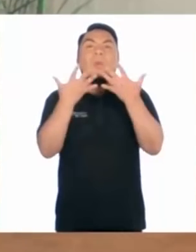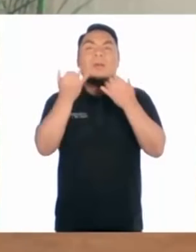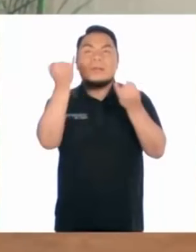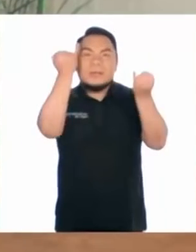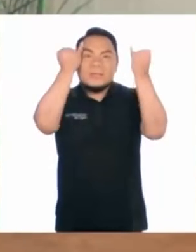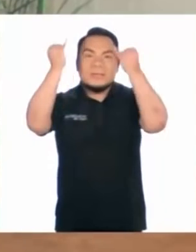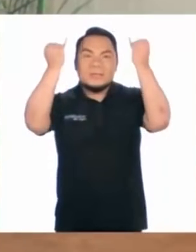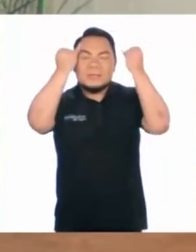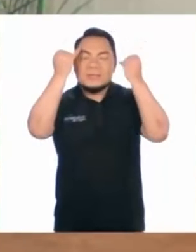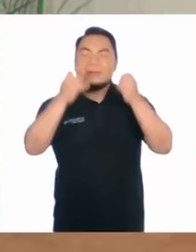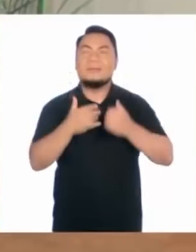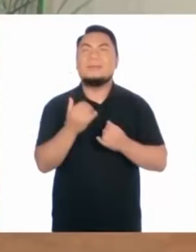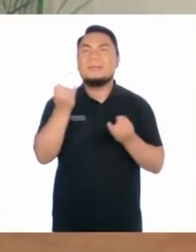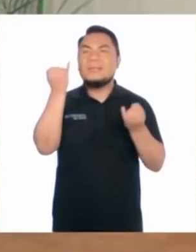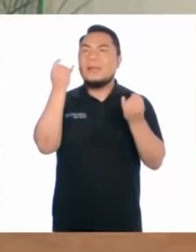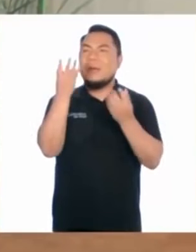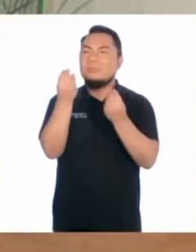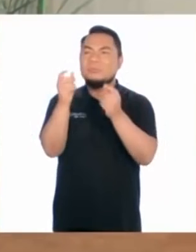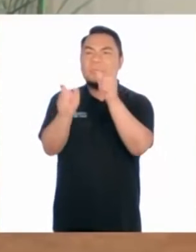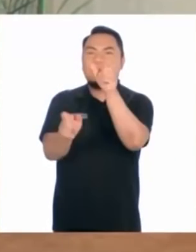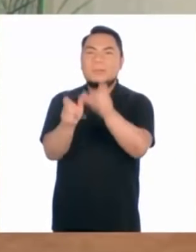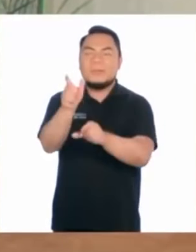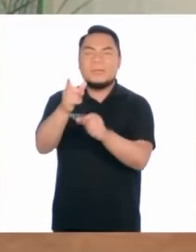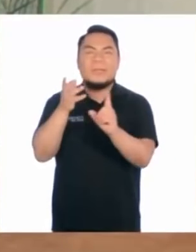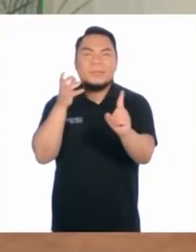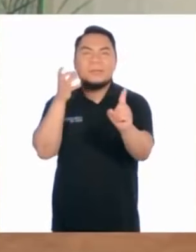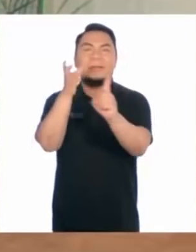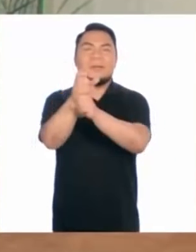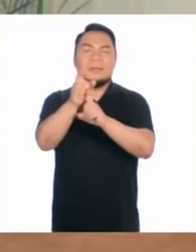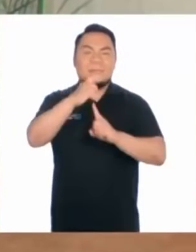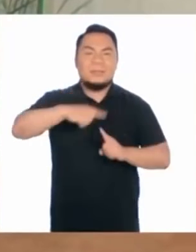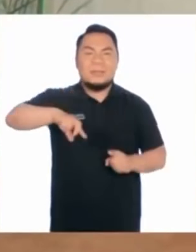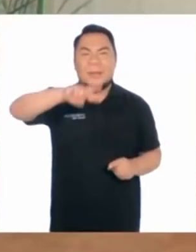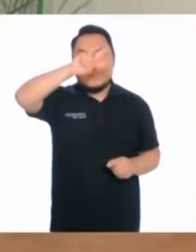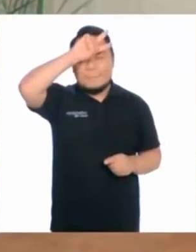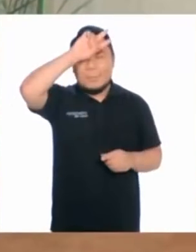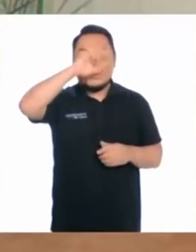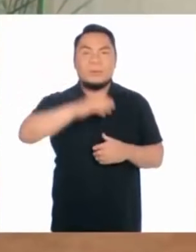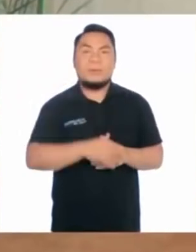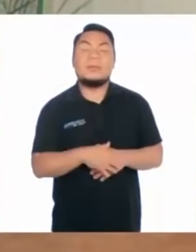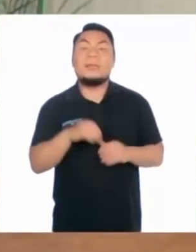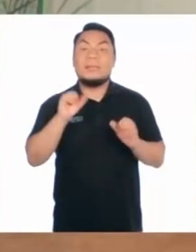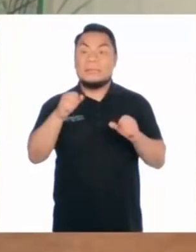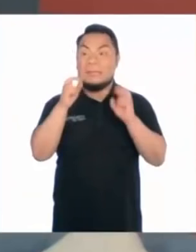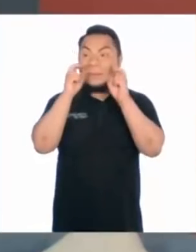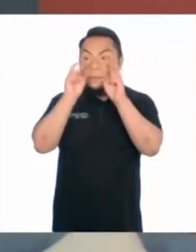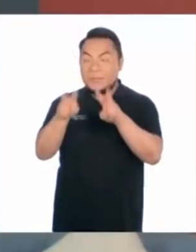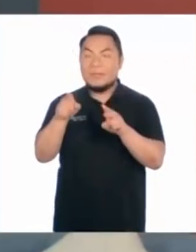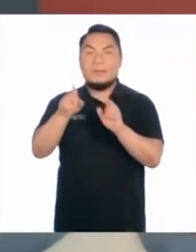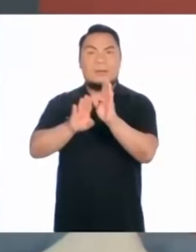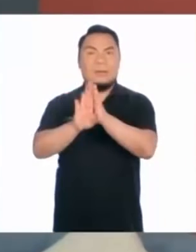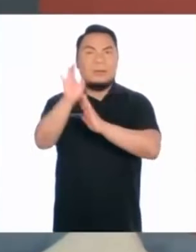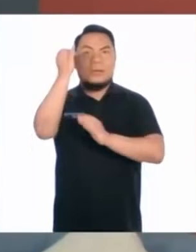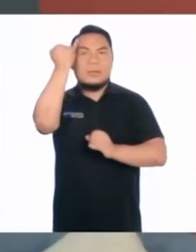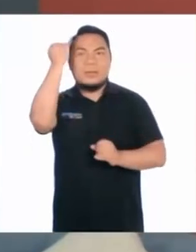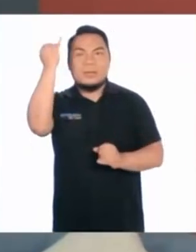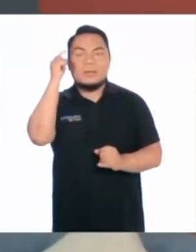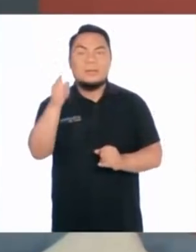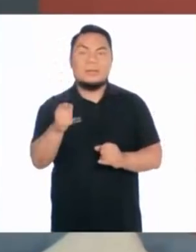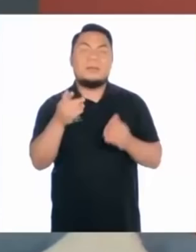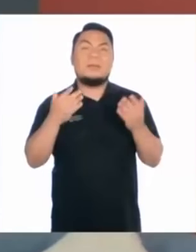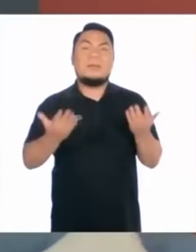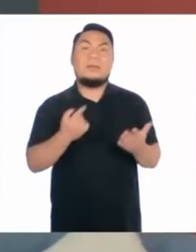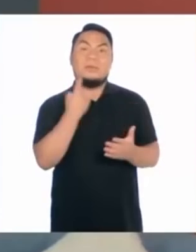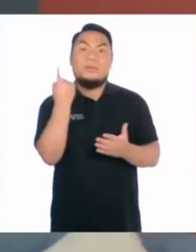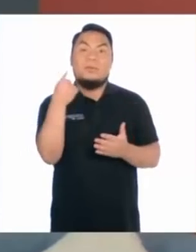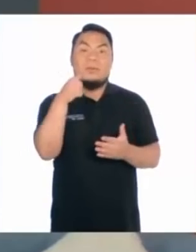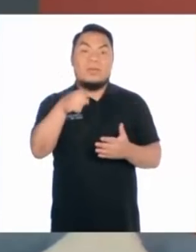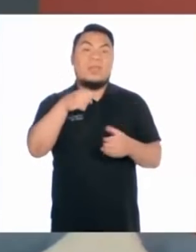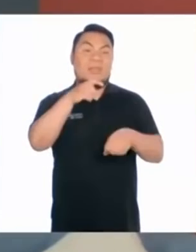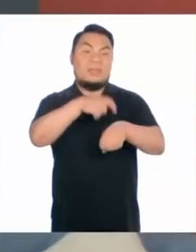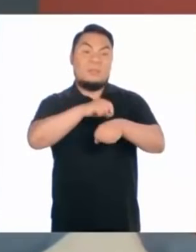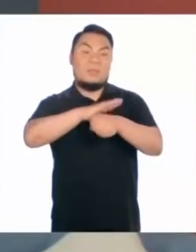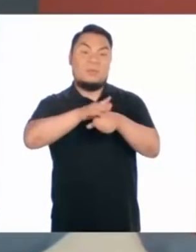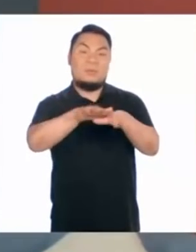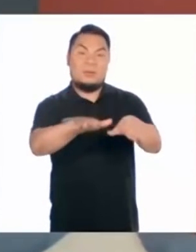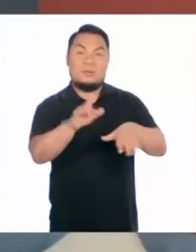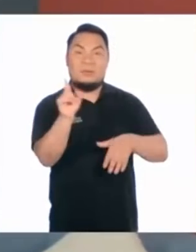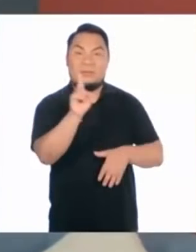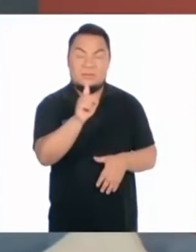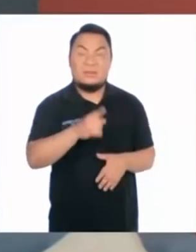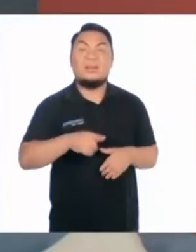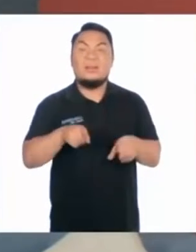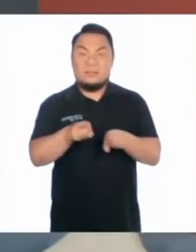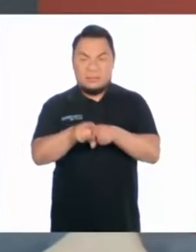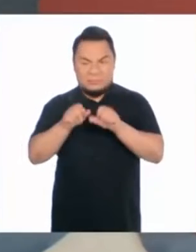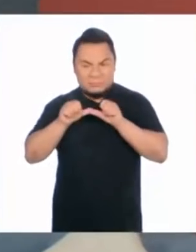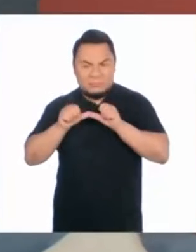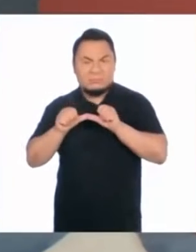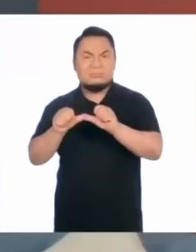¿Cuántas ideas tan creativas de personas que han logrado emprender en nuestro país? Hemos visto que el emprendimiento no está presente solo en tiempos de pandemia